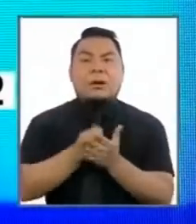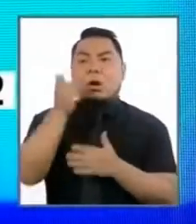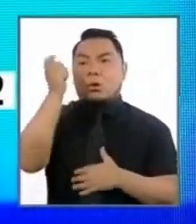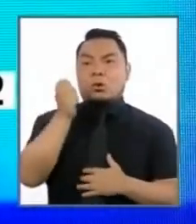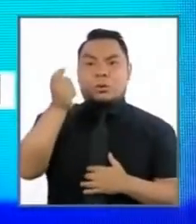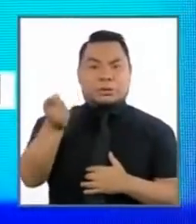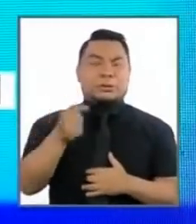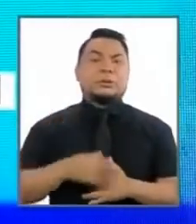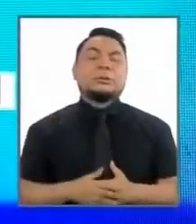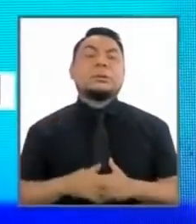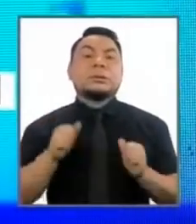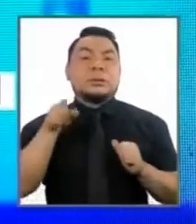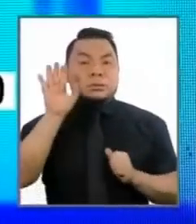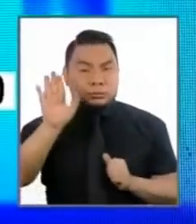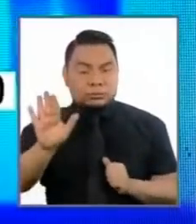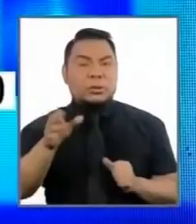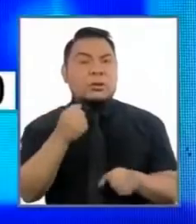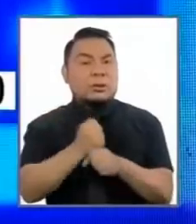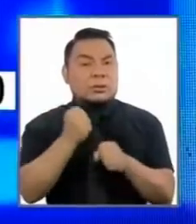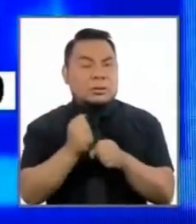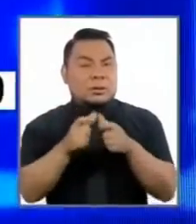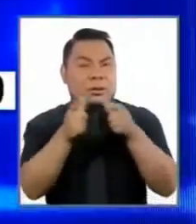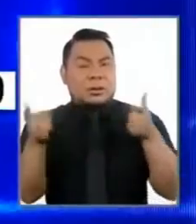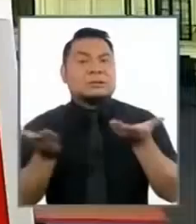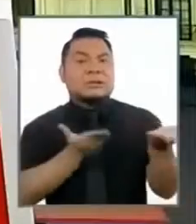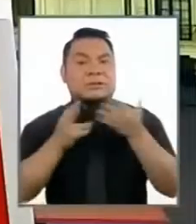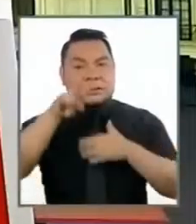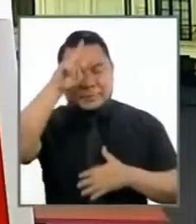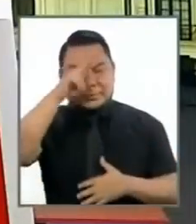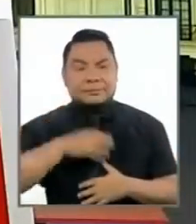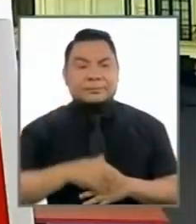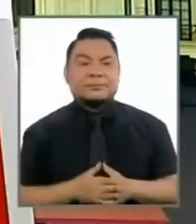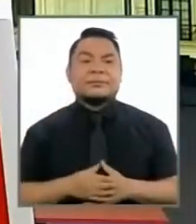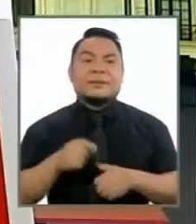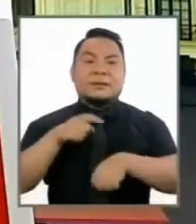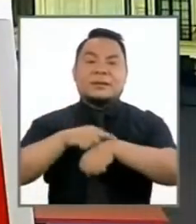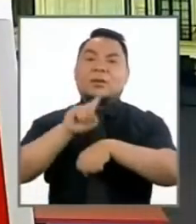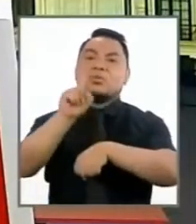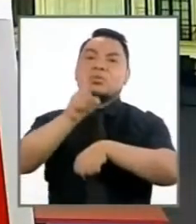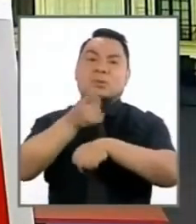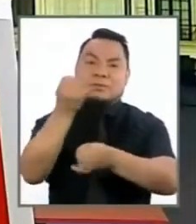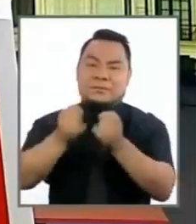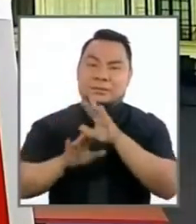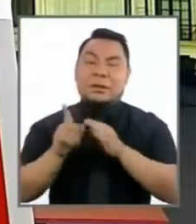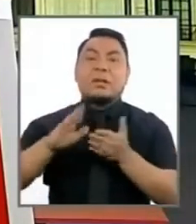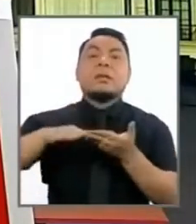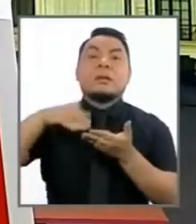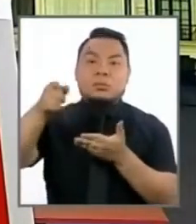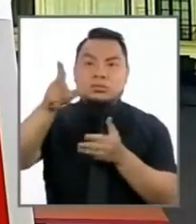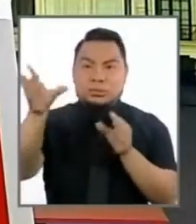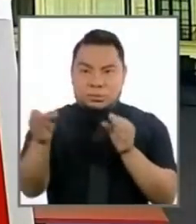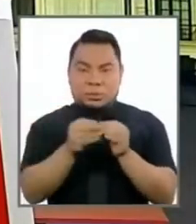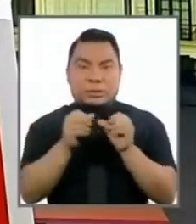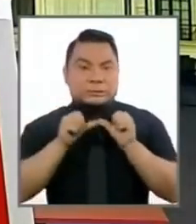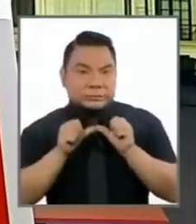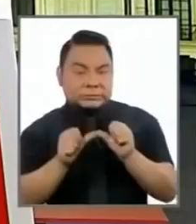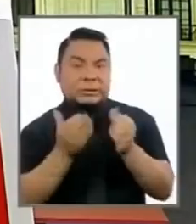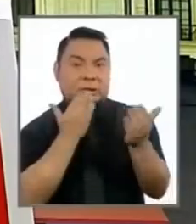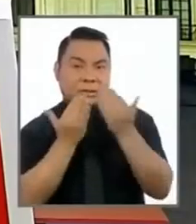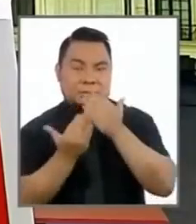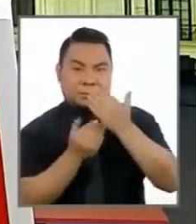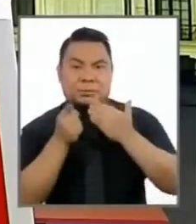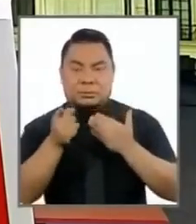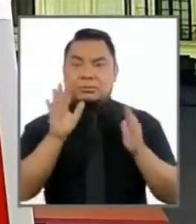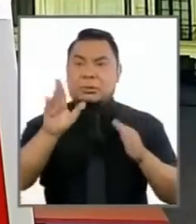jubilación, debido a su vital labor al servicio del país. Muy bien. El minuto se ha cumplido. Después tendrá la oportunidad de seguir desarrollando.